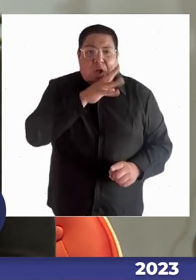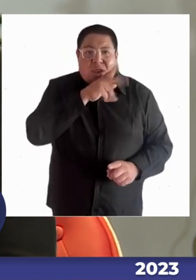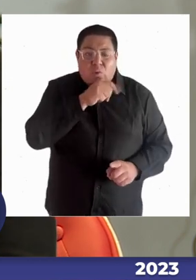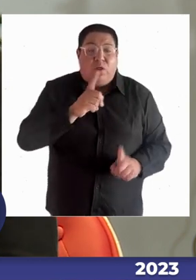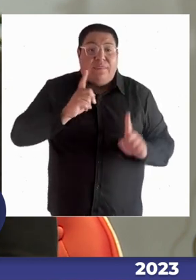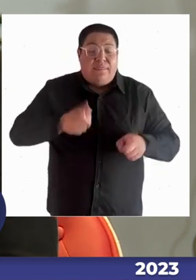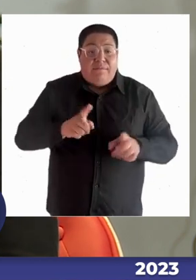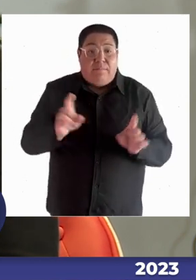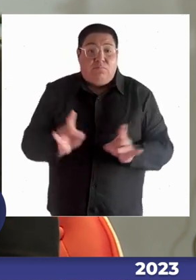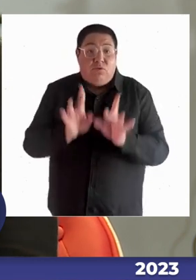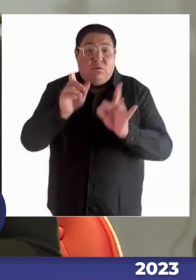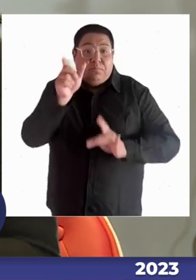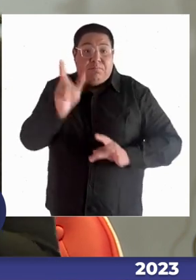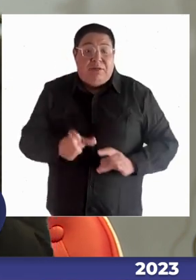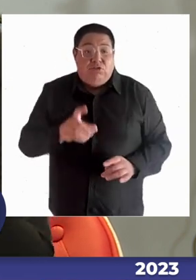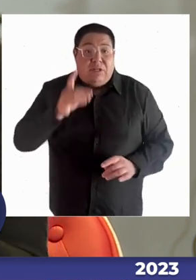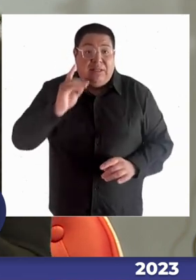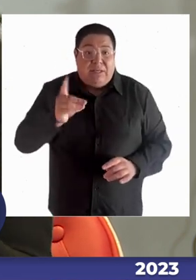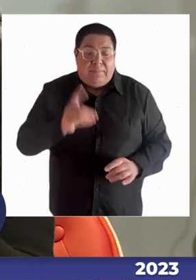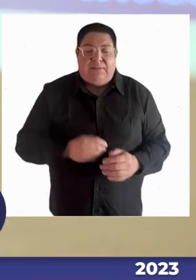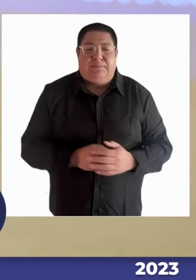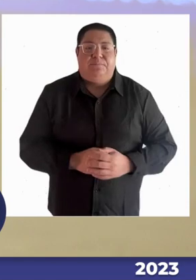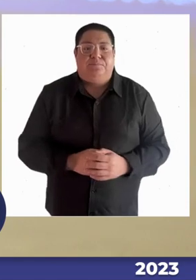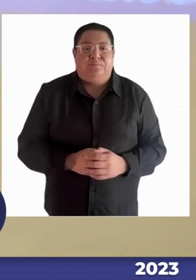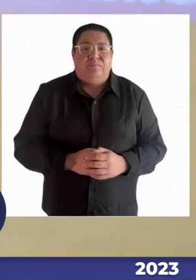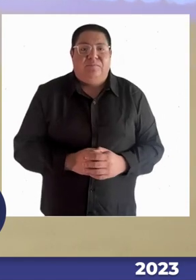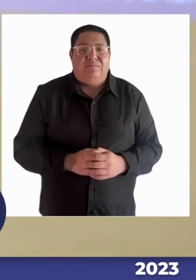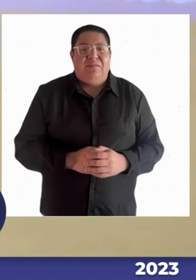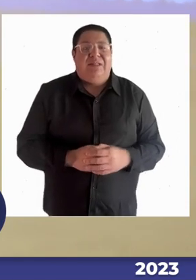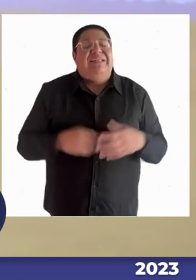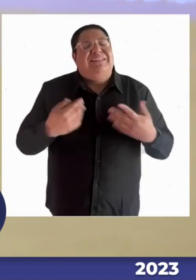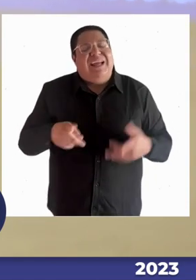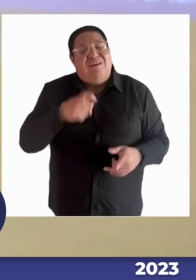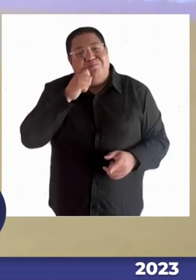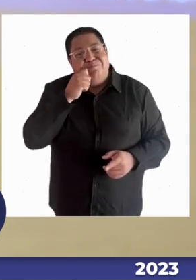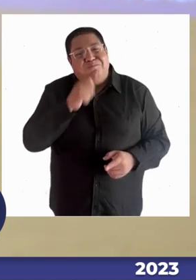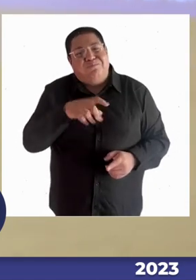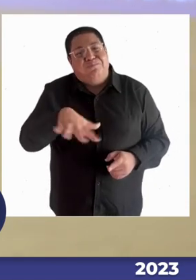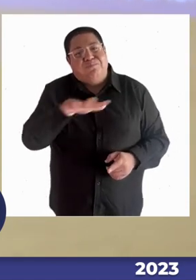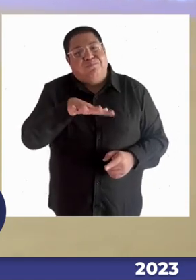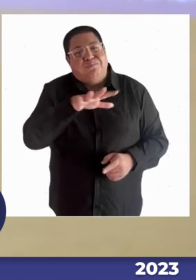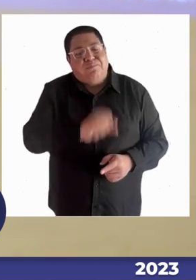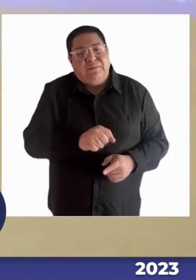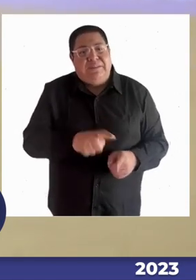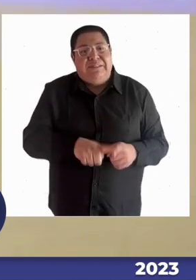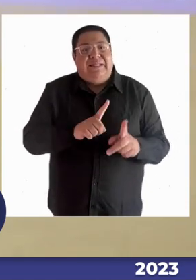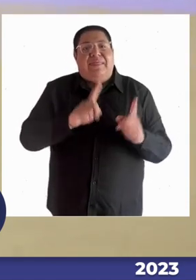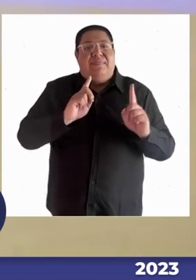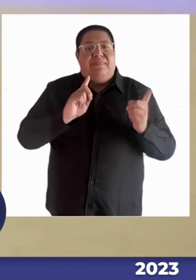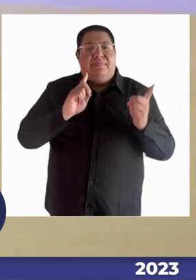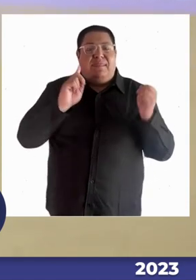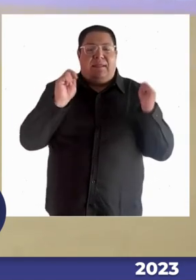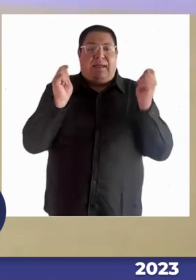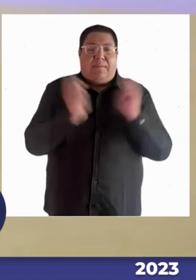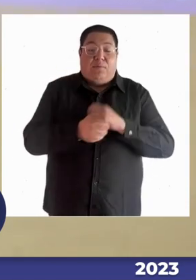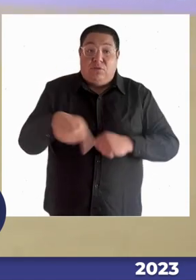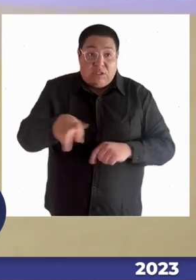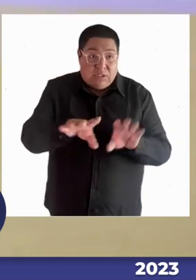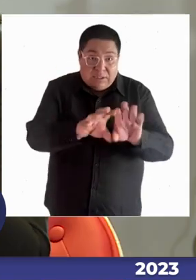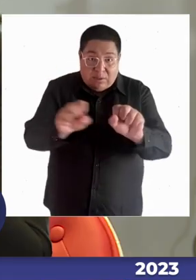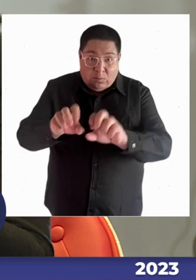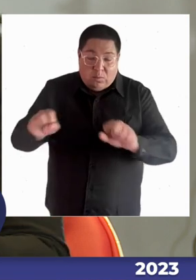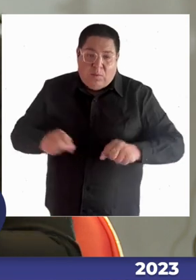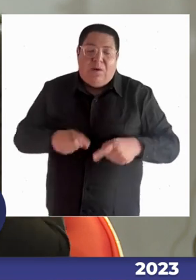o alguna necesidad educativa especial. Yo creo que ya nos habla de una identificación y de un cambio de creencia. Estamos todos de acuerdo con que esto no debiese pasar,